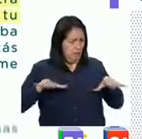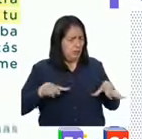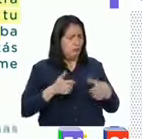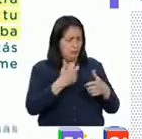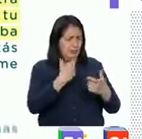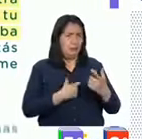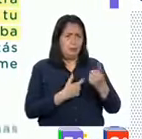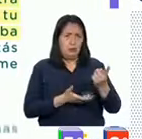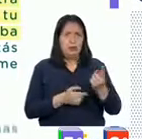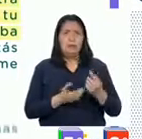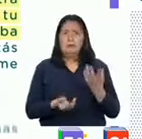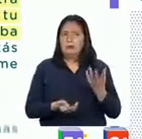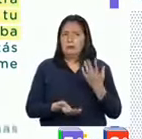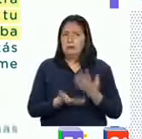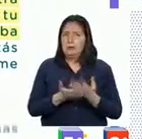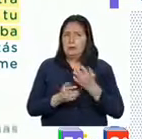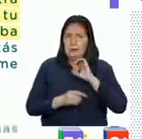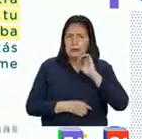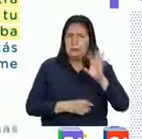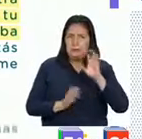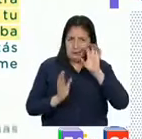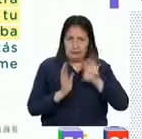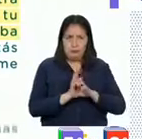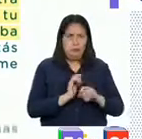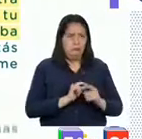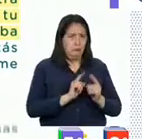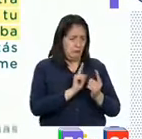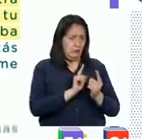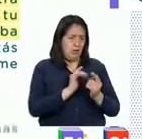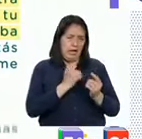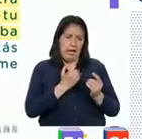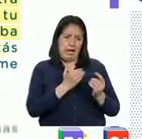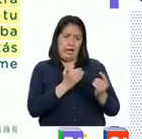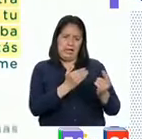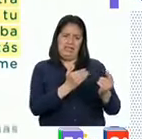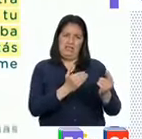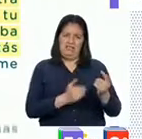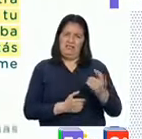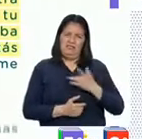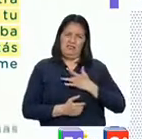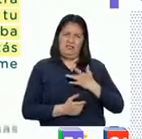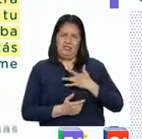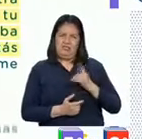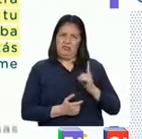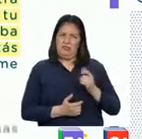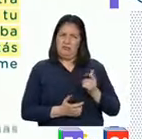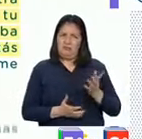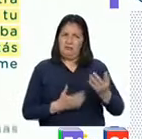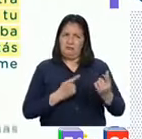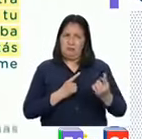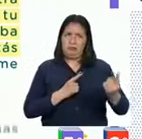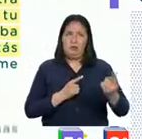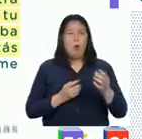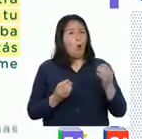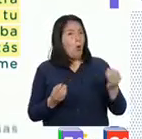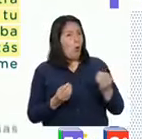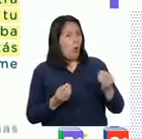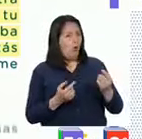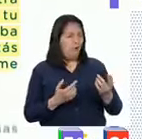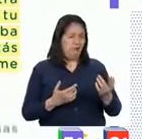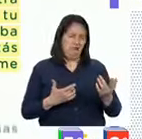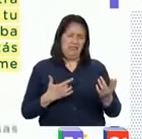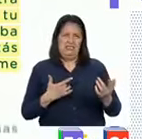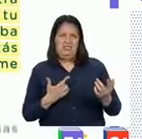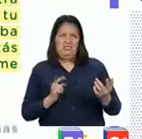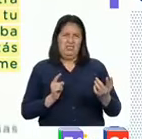Para ello, prueba diciéndole, por ejemplo, Aléjate, me estás incomodando. O, me